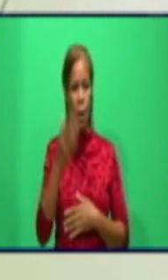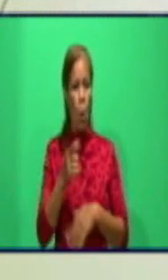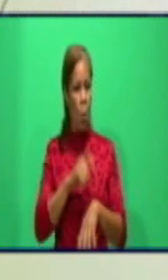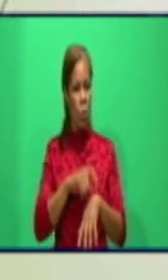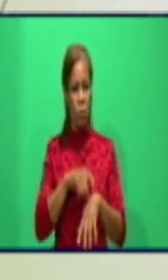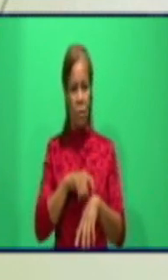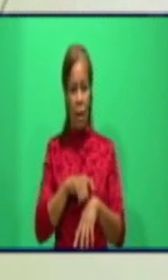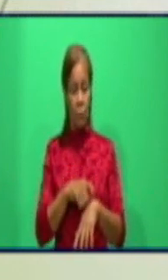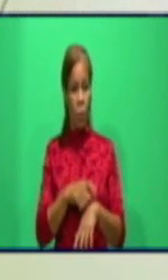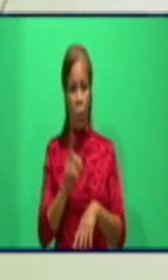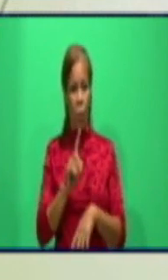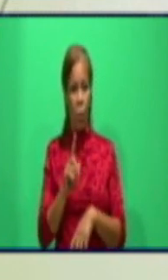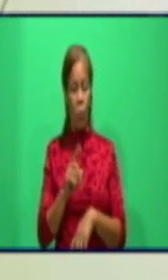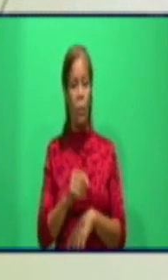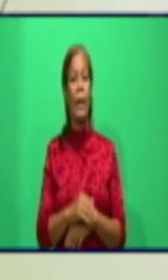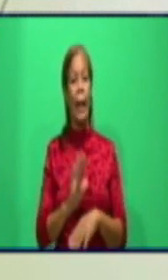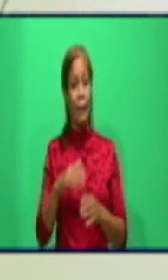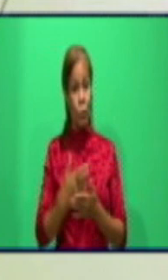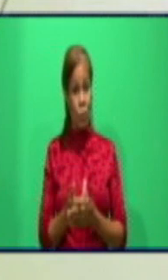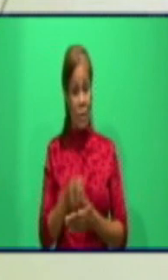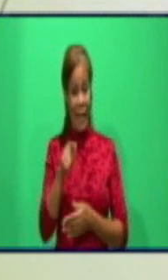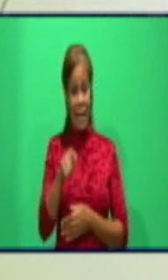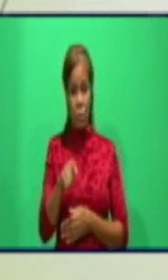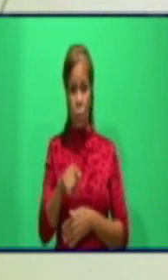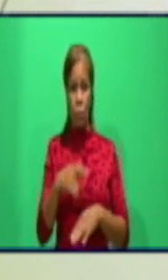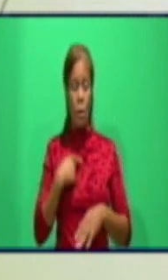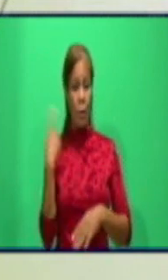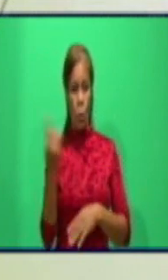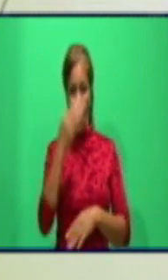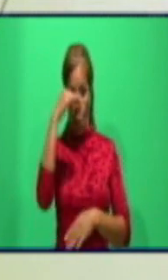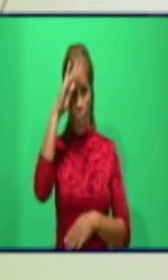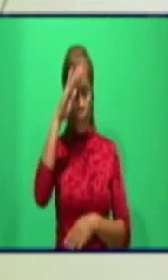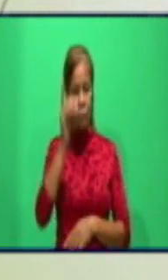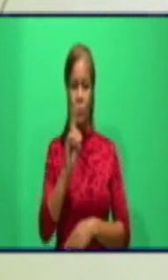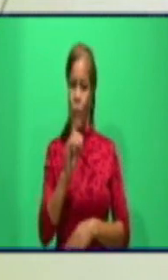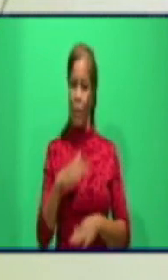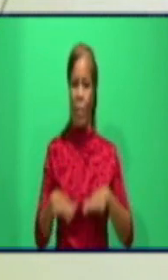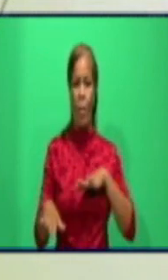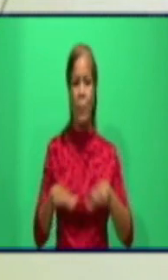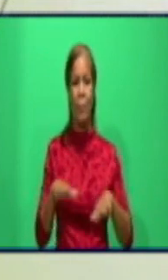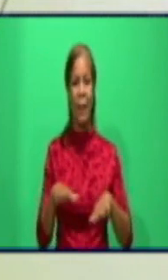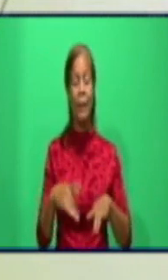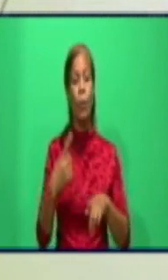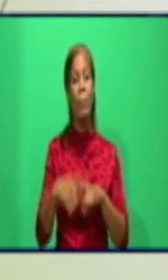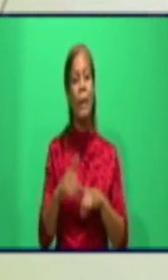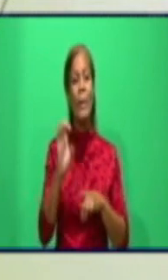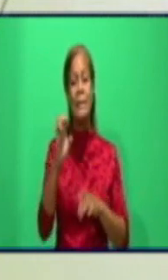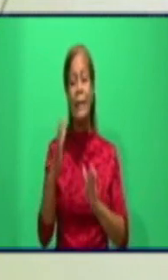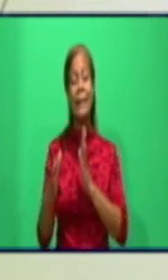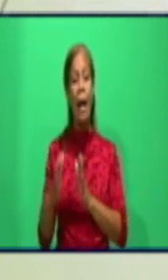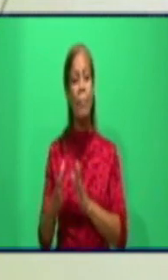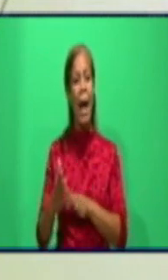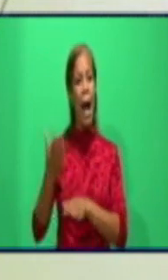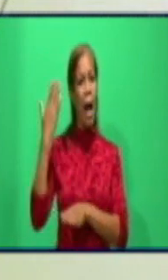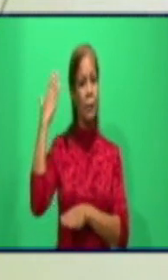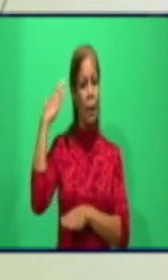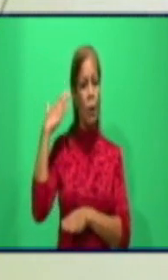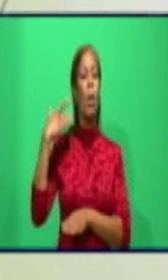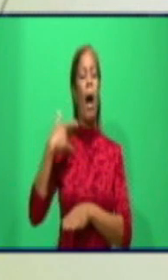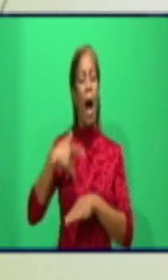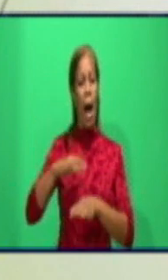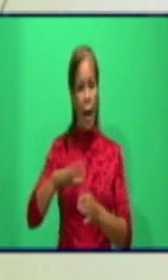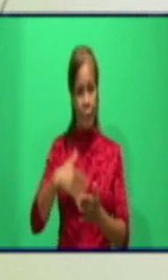anterioridad. Y para eso nosotros no estábamos preparados. Pero ese periodo anterior nos evidenció